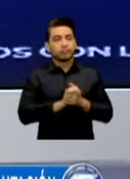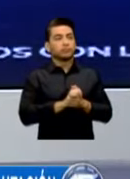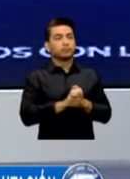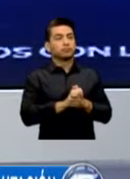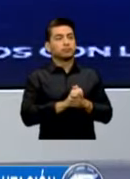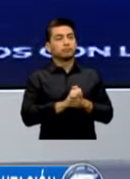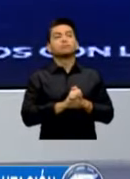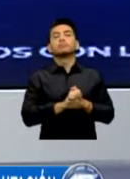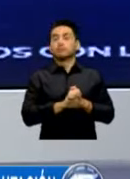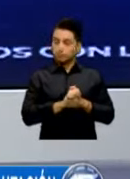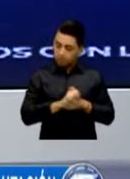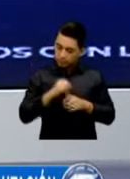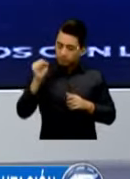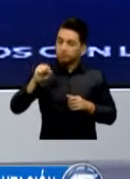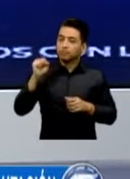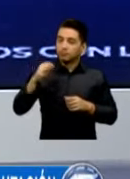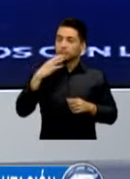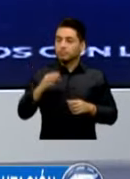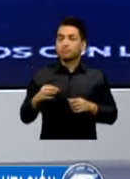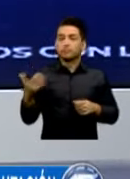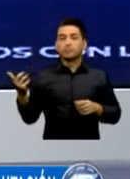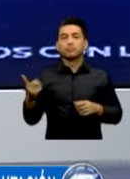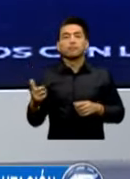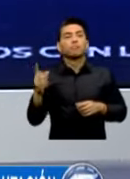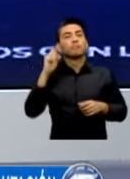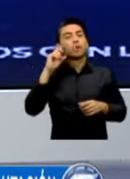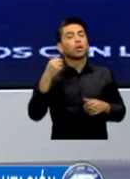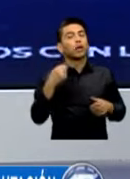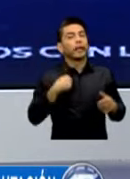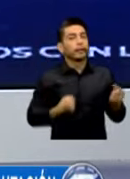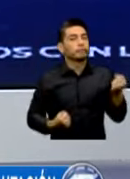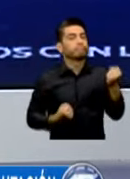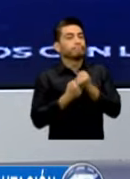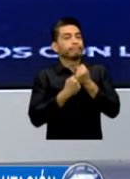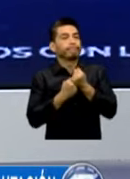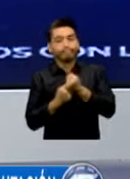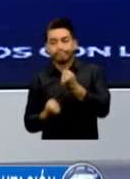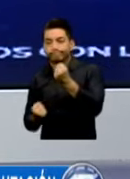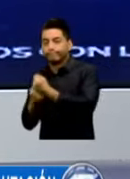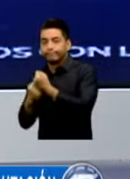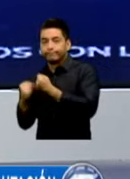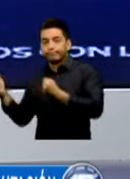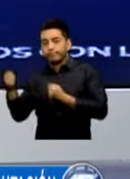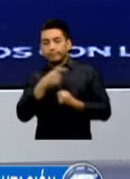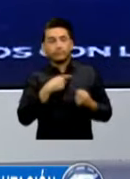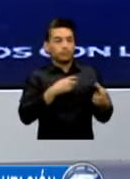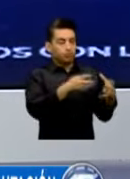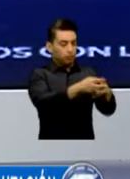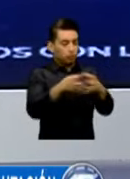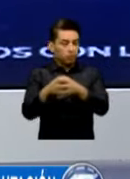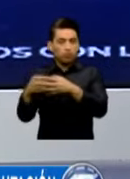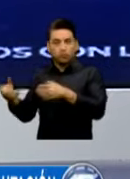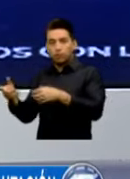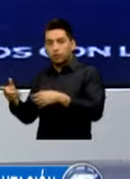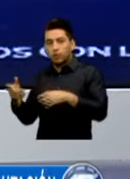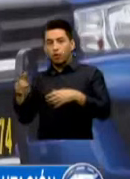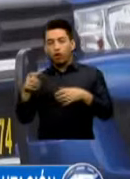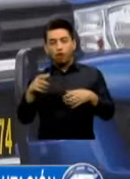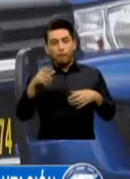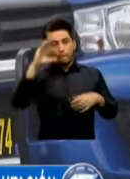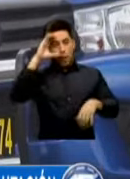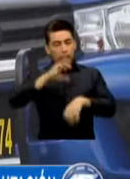Eso Es Producto Del Fortalecimiento De Los Entes De Inteligencia Civil Y De Investigación Criminal